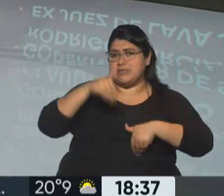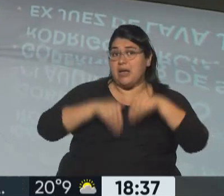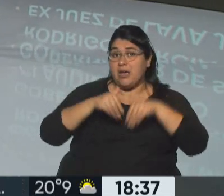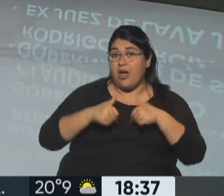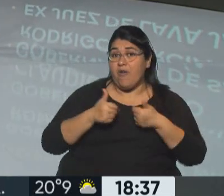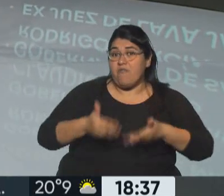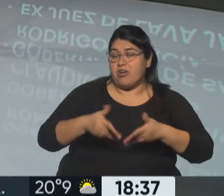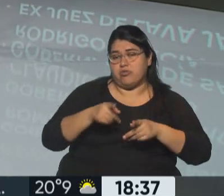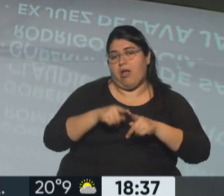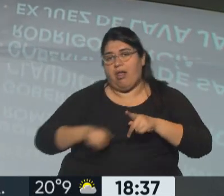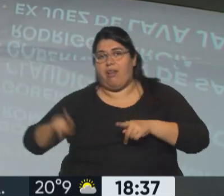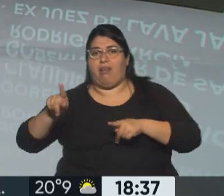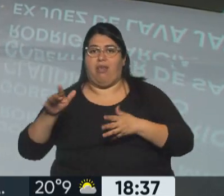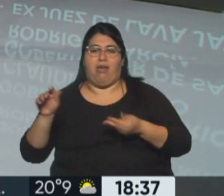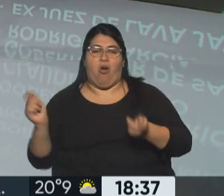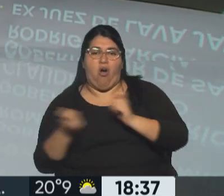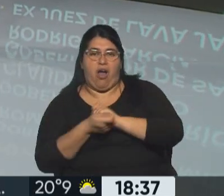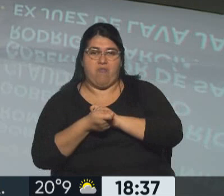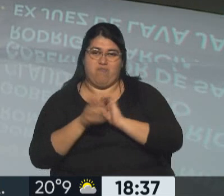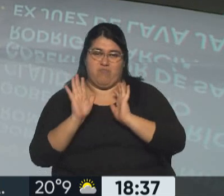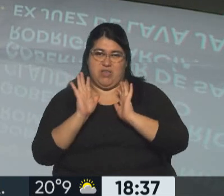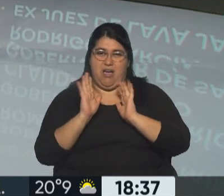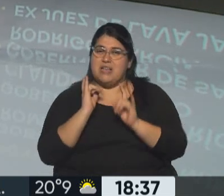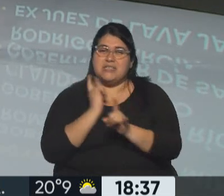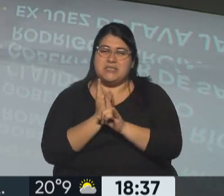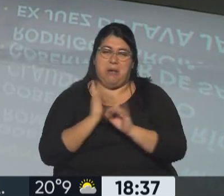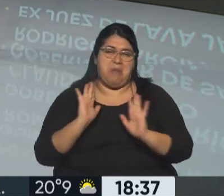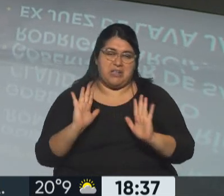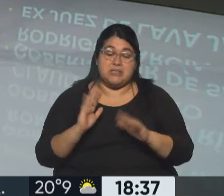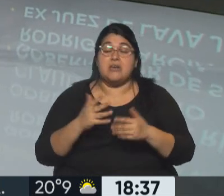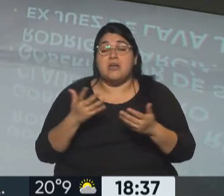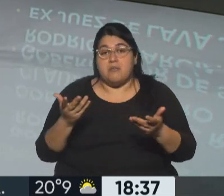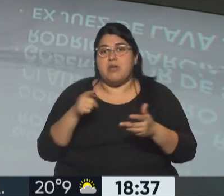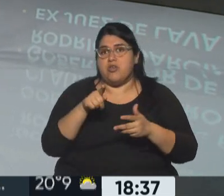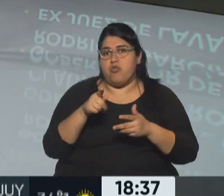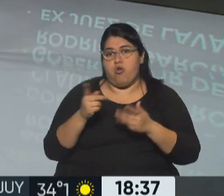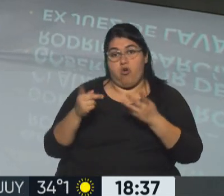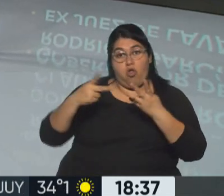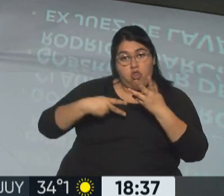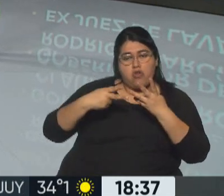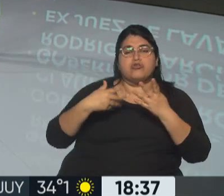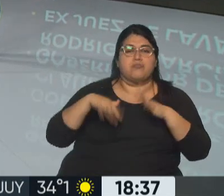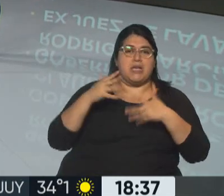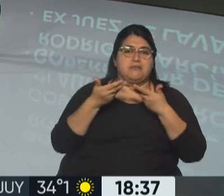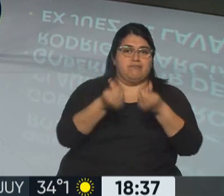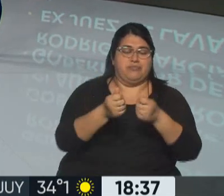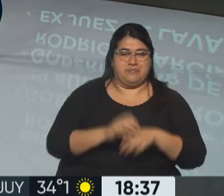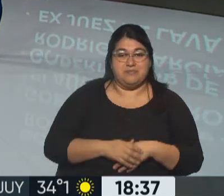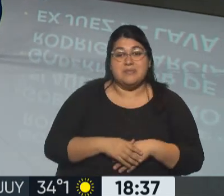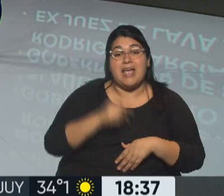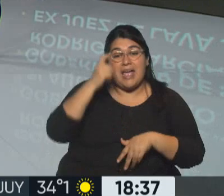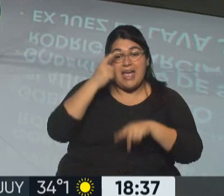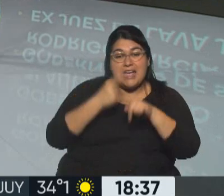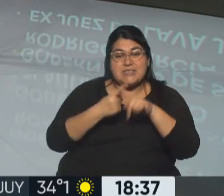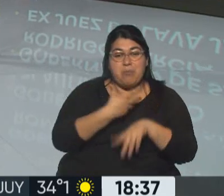y no necesariamente quienes lo votaron lo hacen en ese sentido, pero sí, por supuesto, es un apoyo muy grande. Y después el expresidente, Fernando Enrique